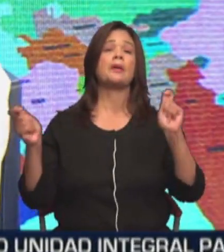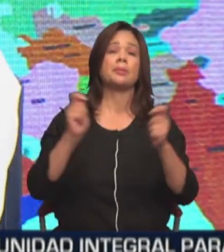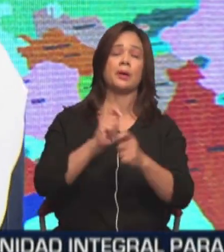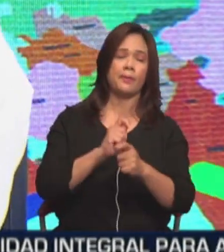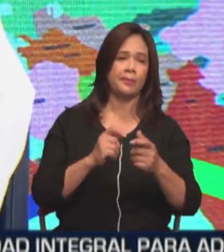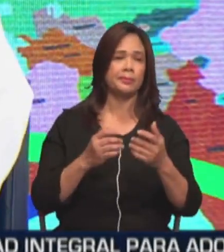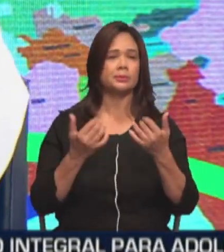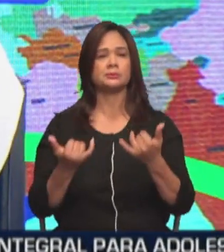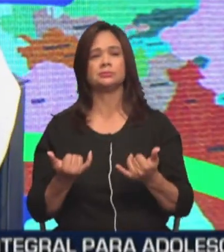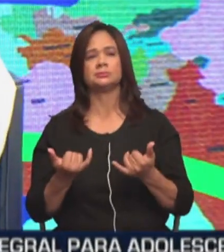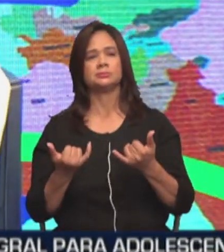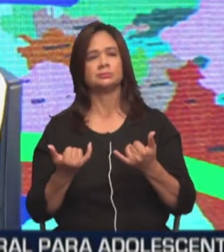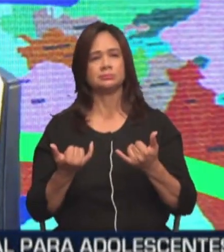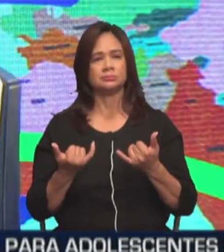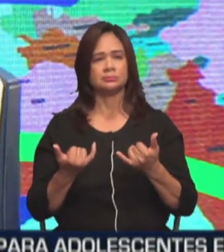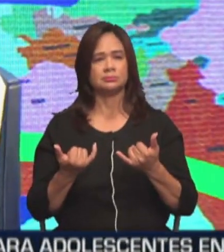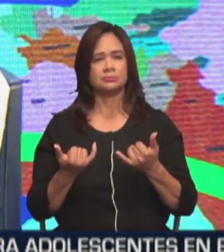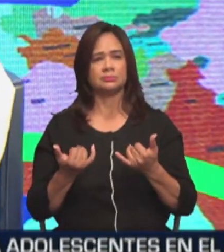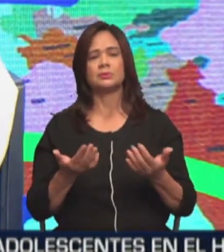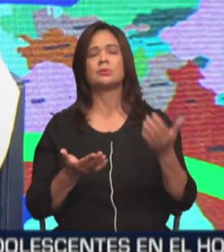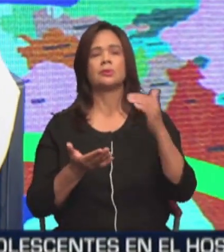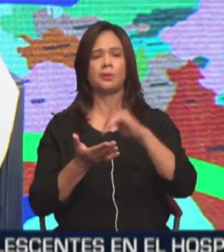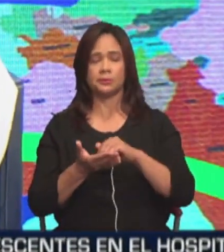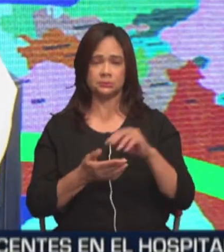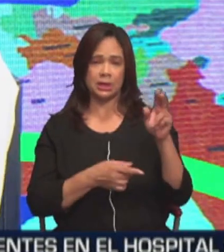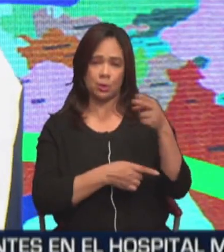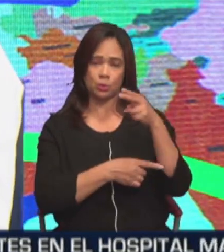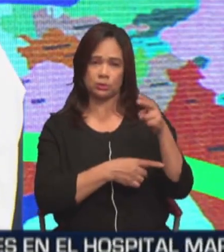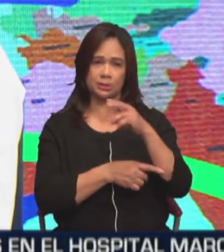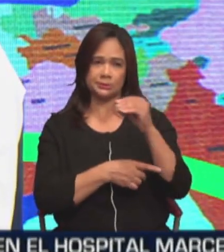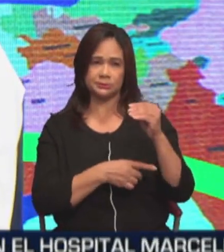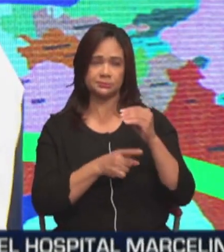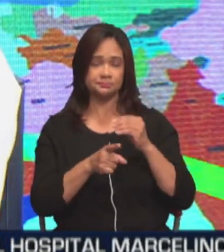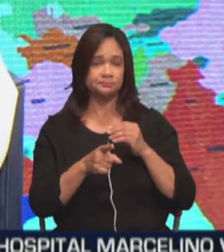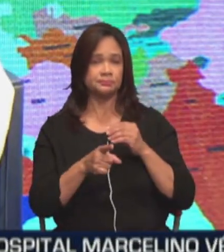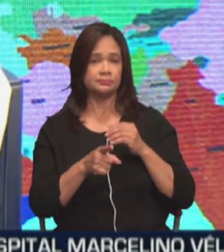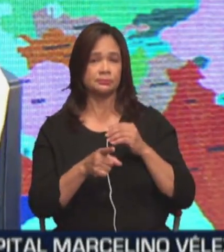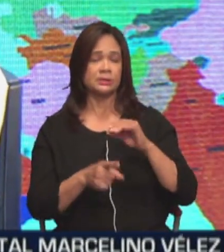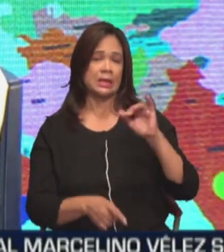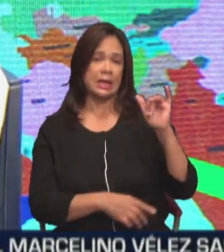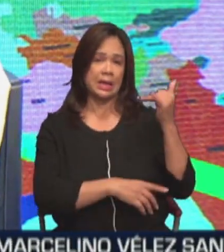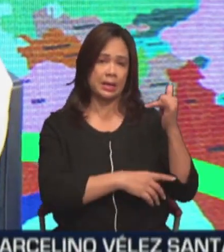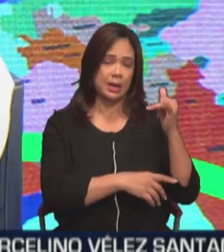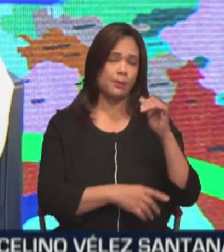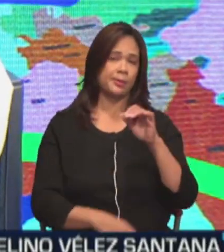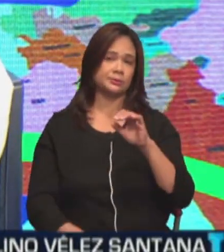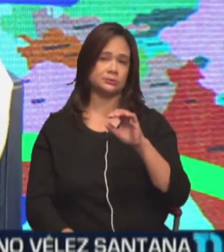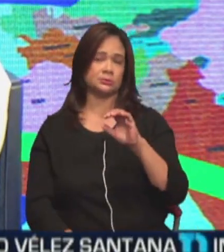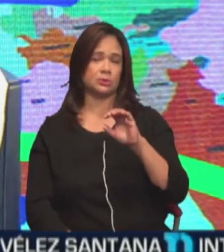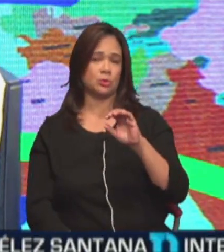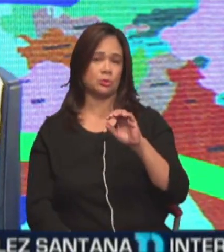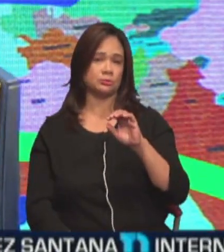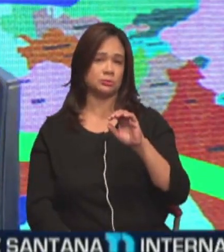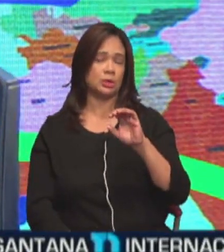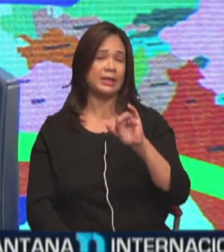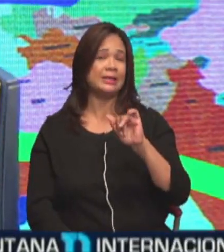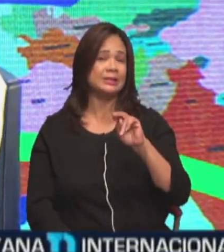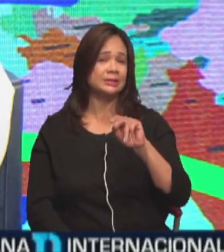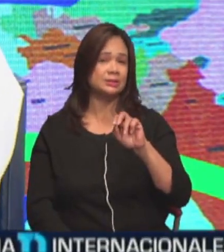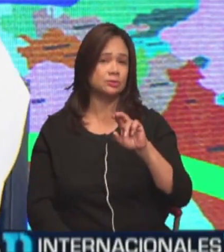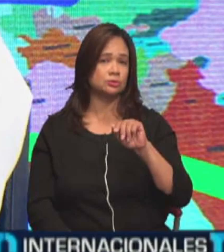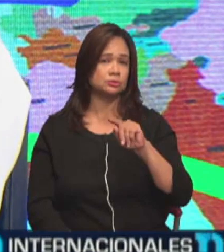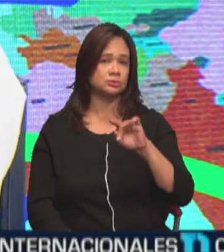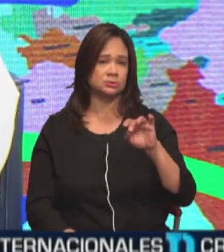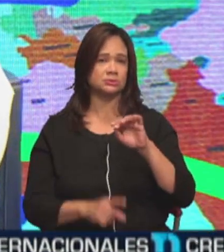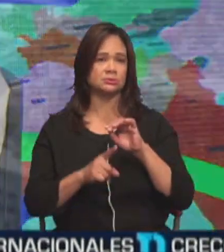¿Dónde están ahora? Volvimos al sector hotelero. Porque lo hicimos en el Jaraguay, en el Hotel Intercontinental. Ahora estamos en el Embassy